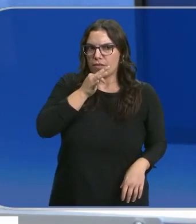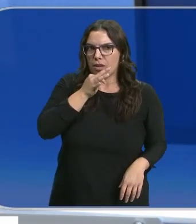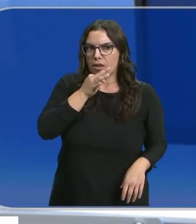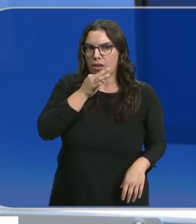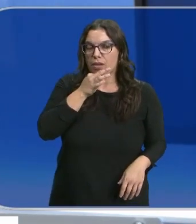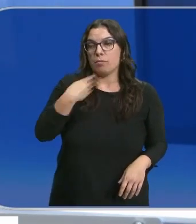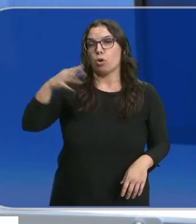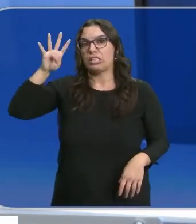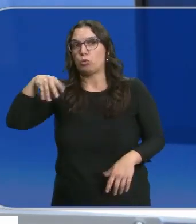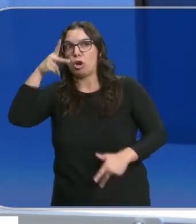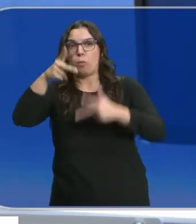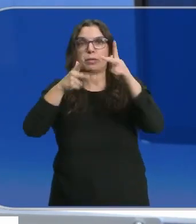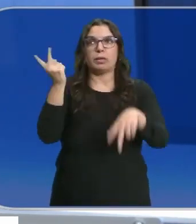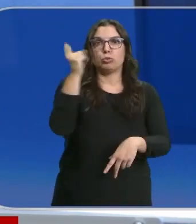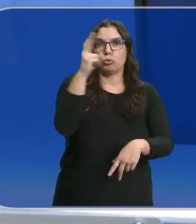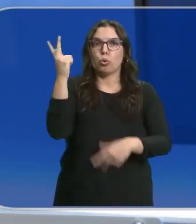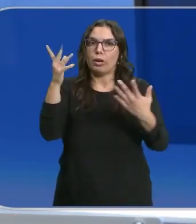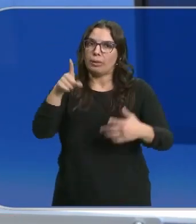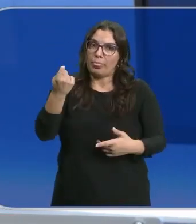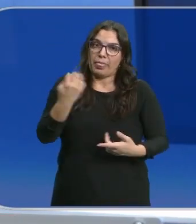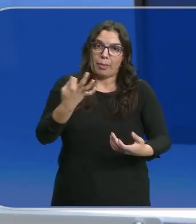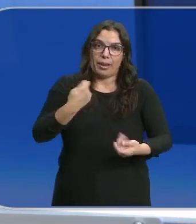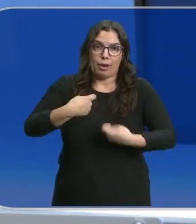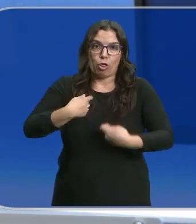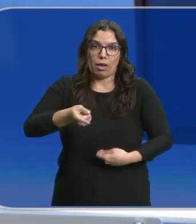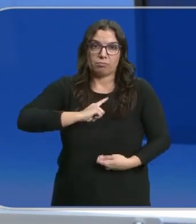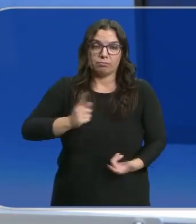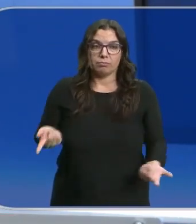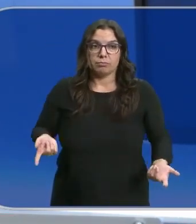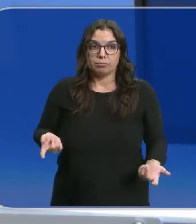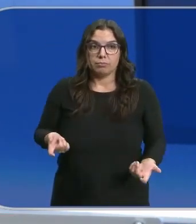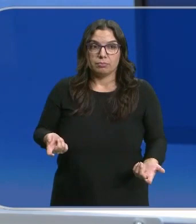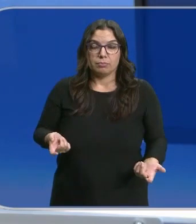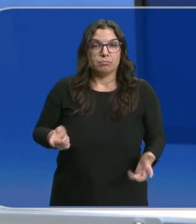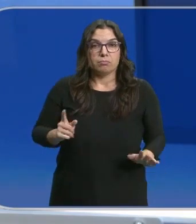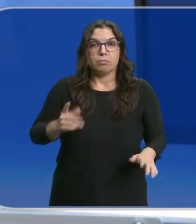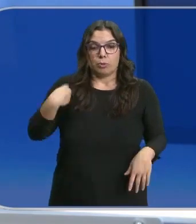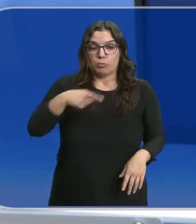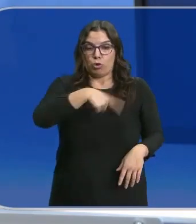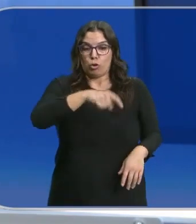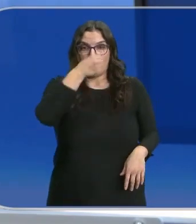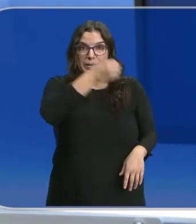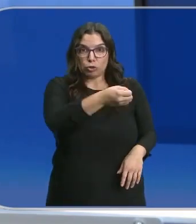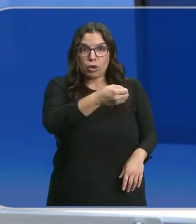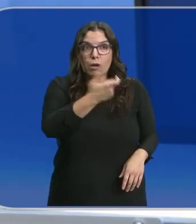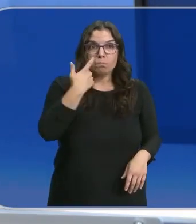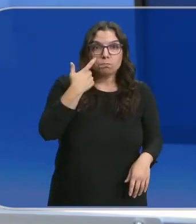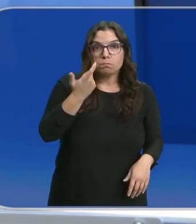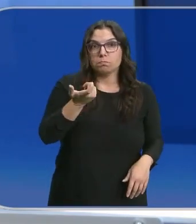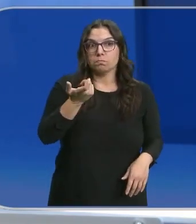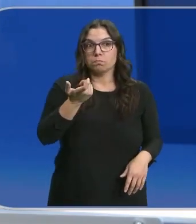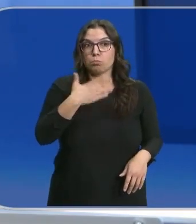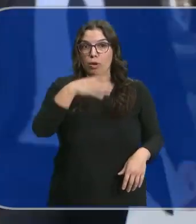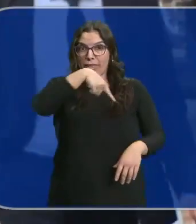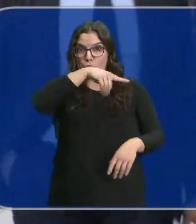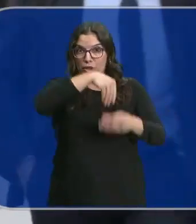catalana o por la parte vasca, que con nosotros también tiene que negociar, ¿no? Si no por la parte del propio PSOE pueda todo, digamos,